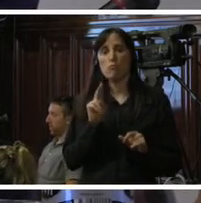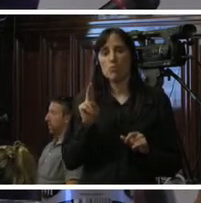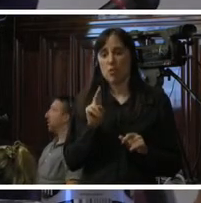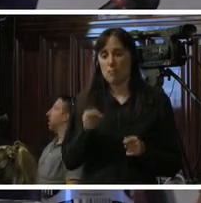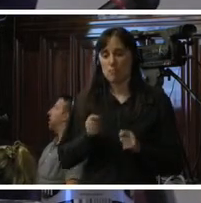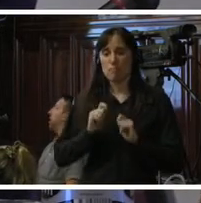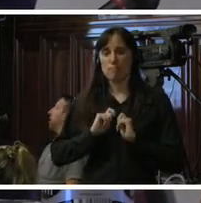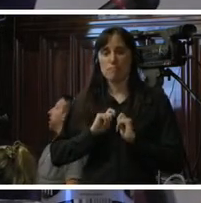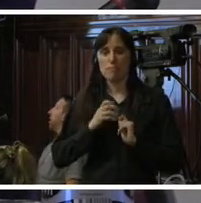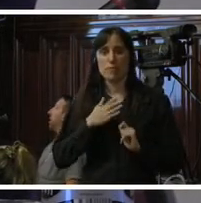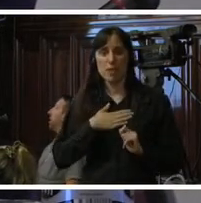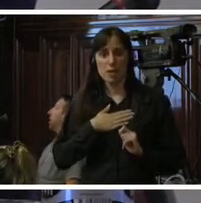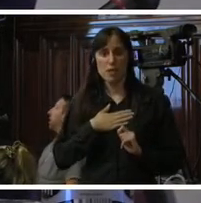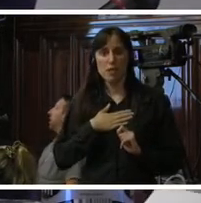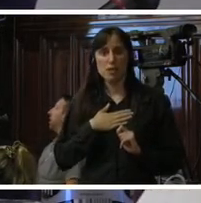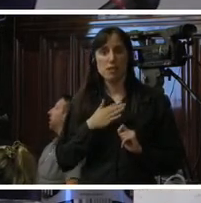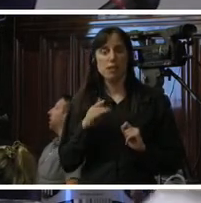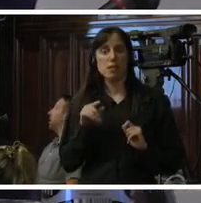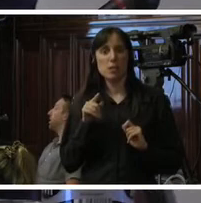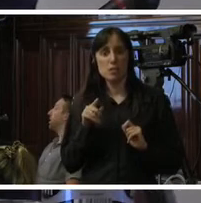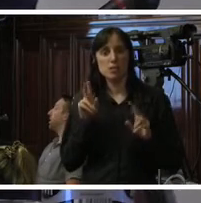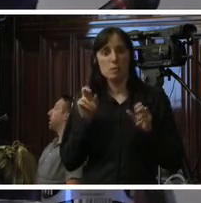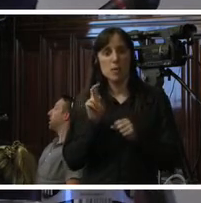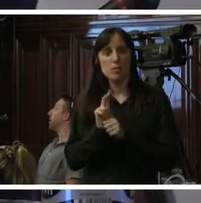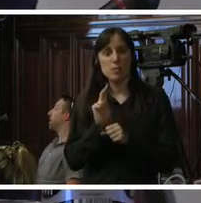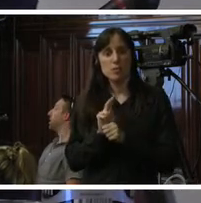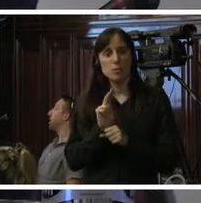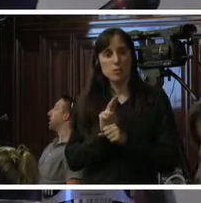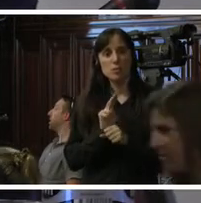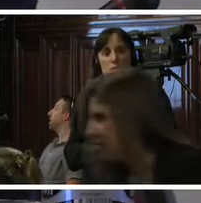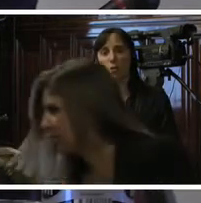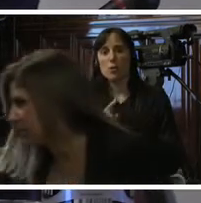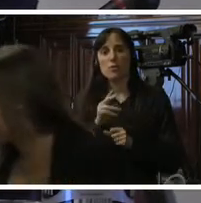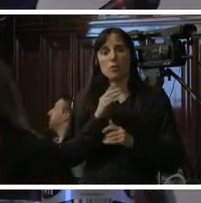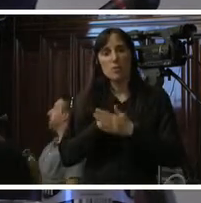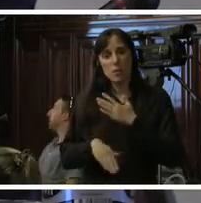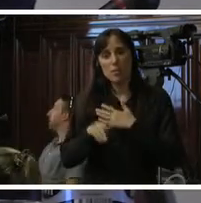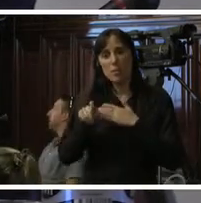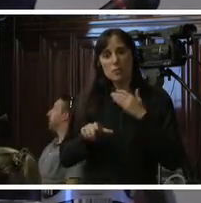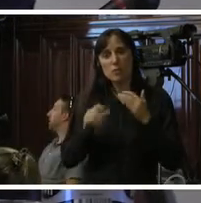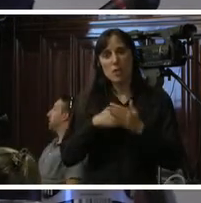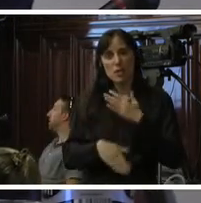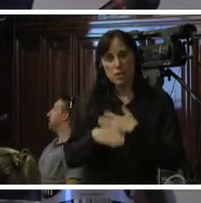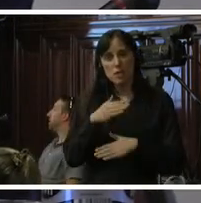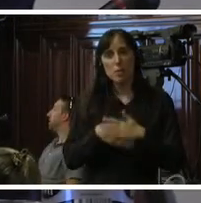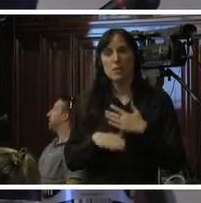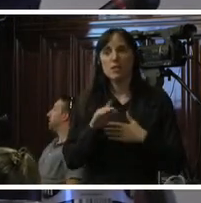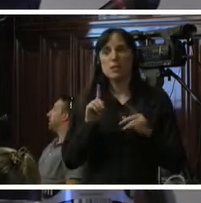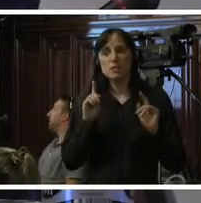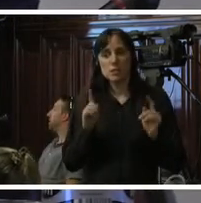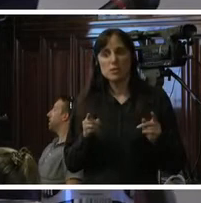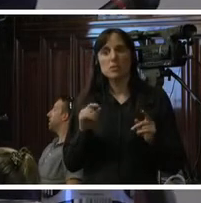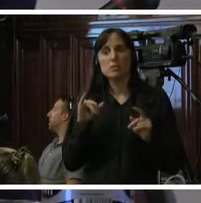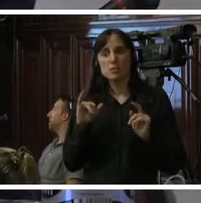relativa a la protección de personas con algún grado de discapacidad y vamos a asumirla, estamos